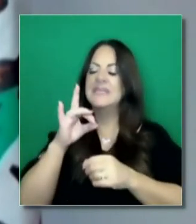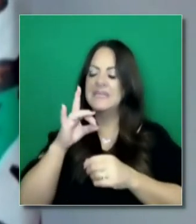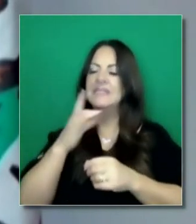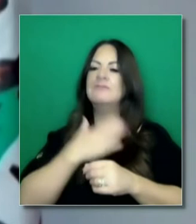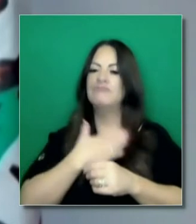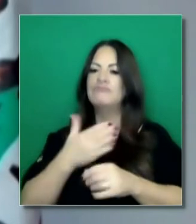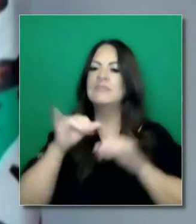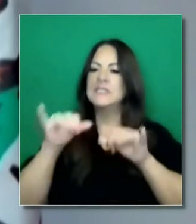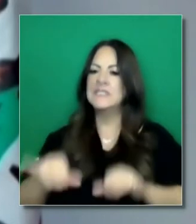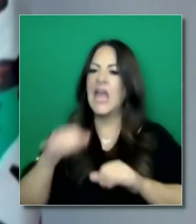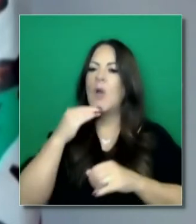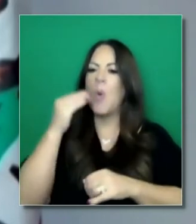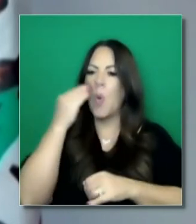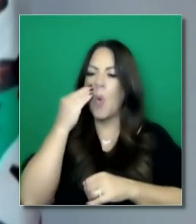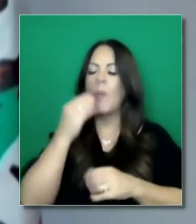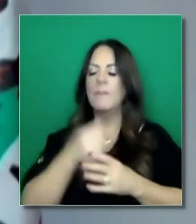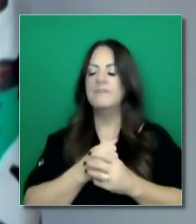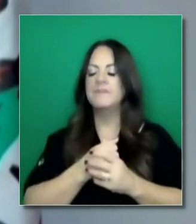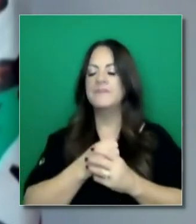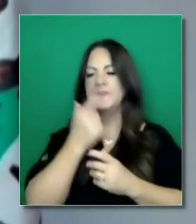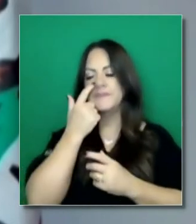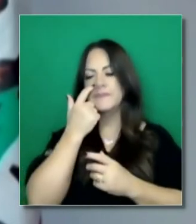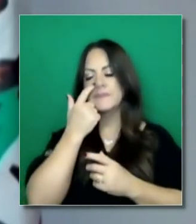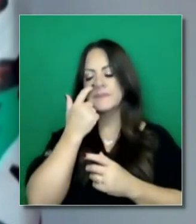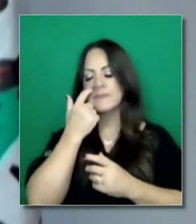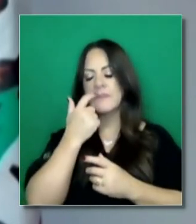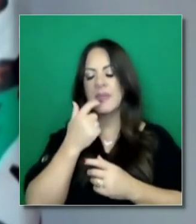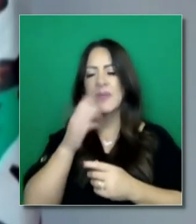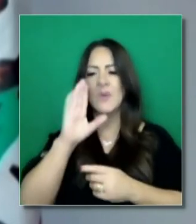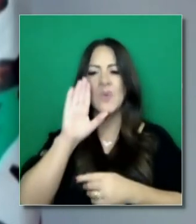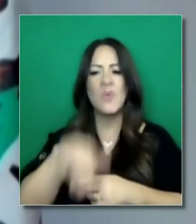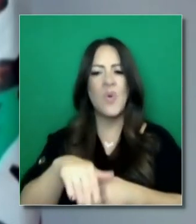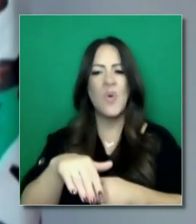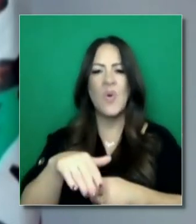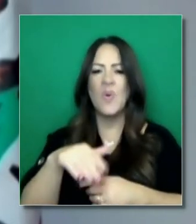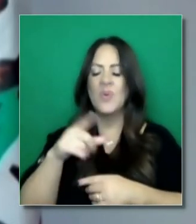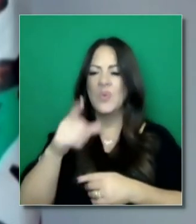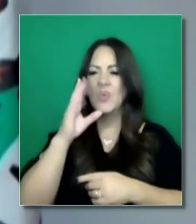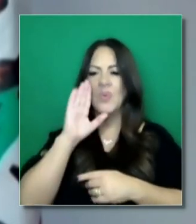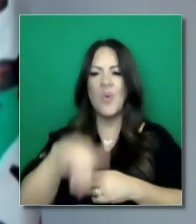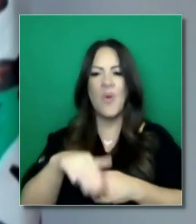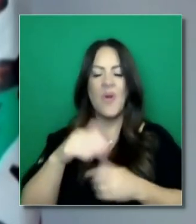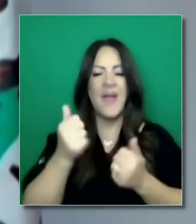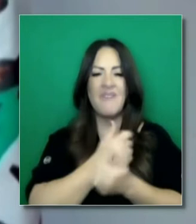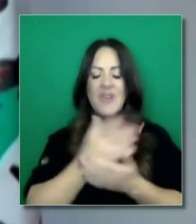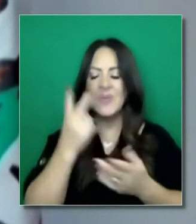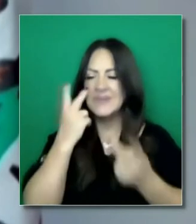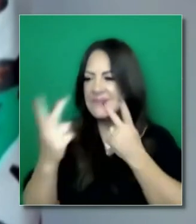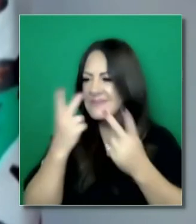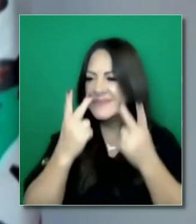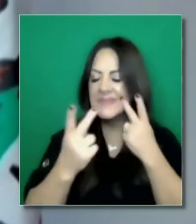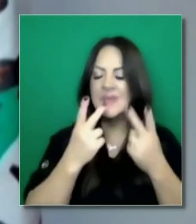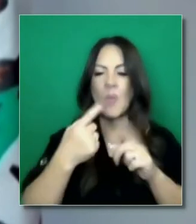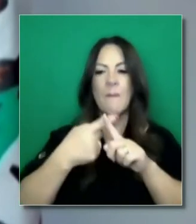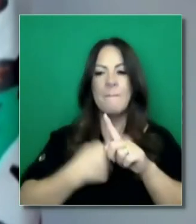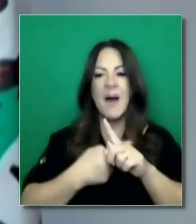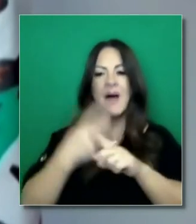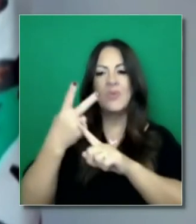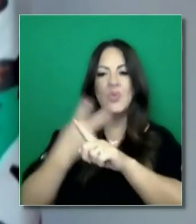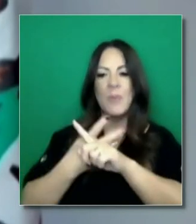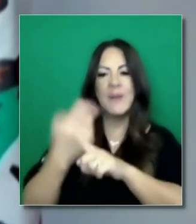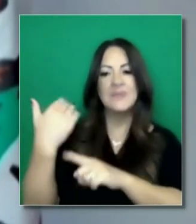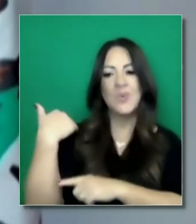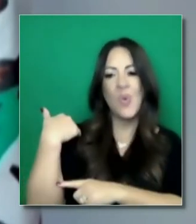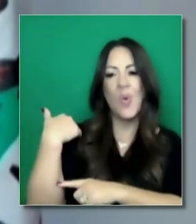quedarse en casa, no reunirse con otro fuera de su hogar. Porque todo lo que estamos viendo hoy, cosas que